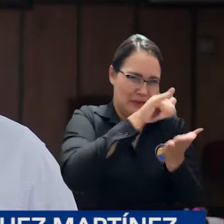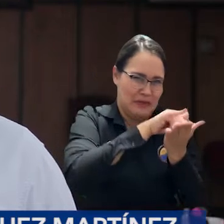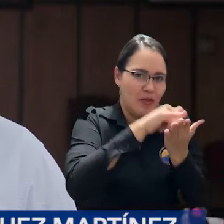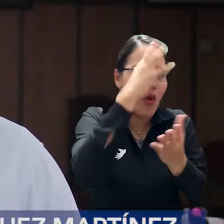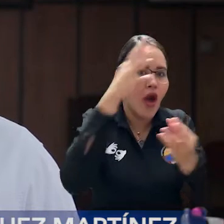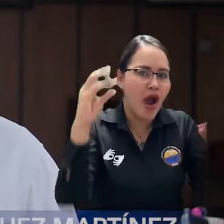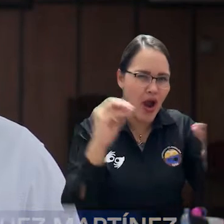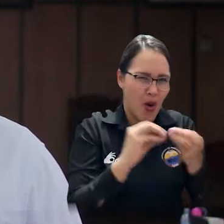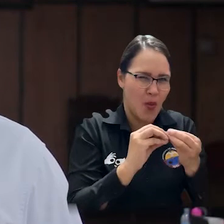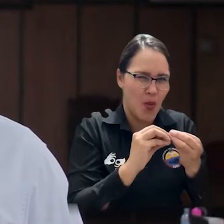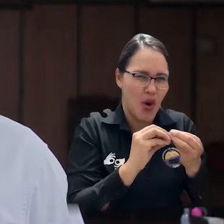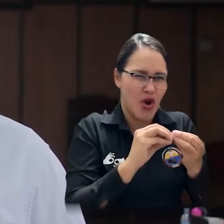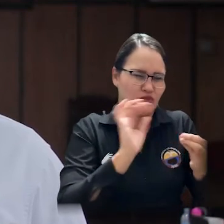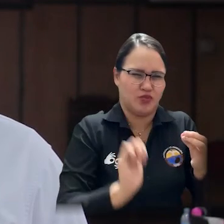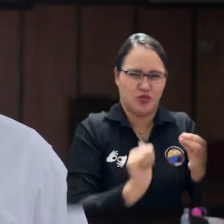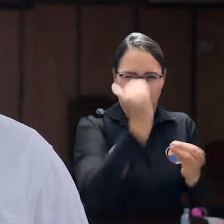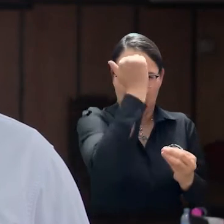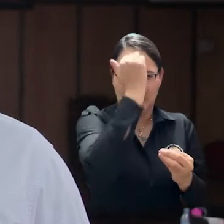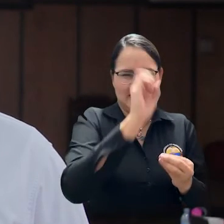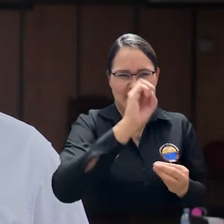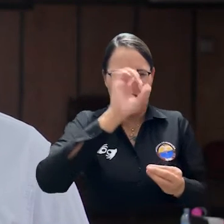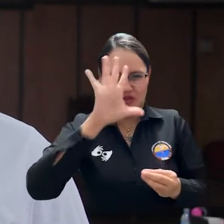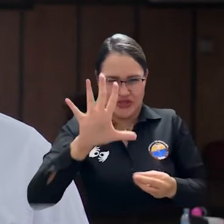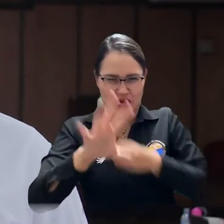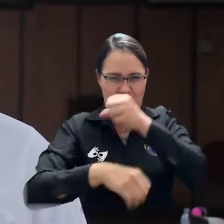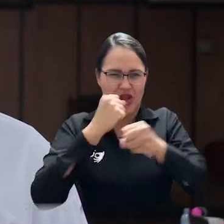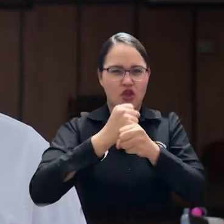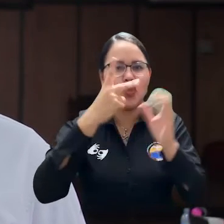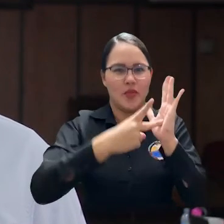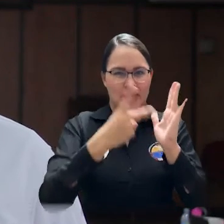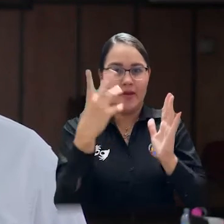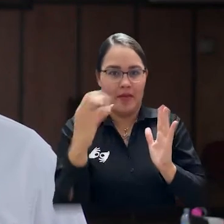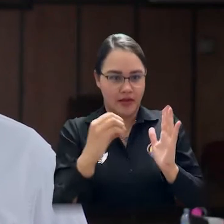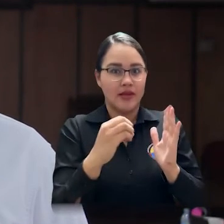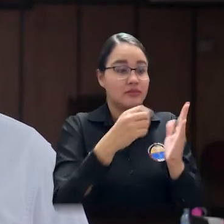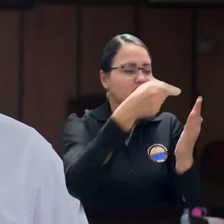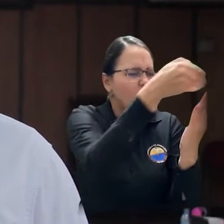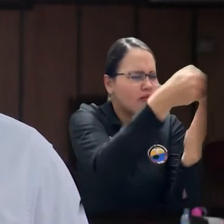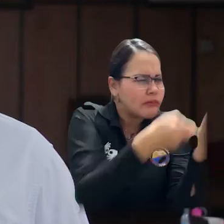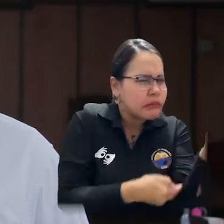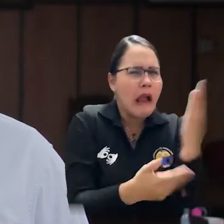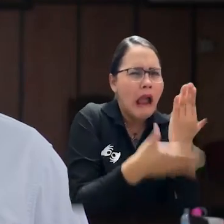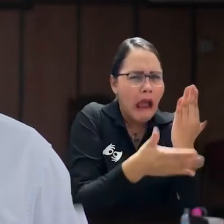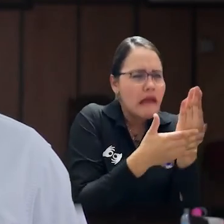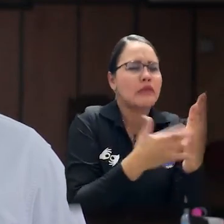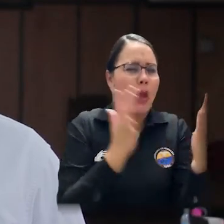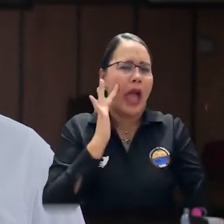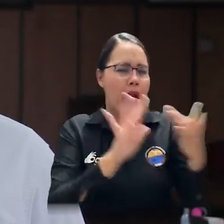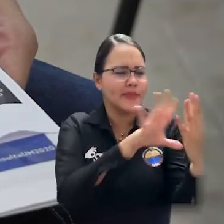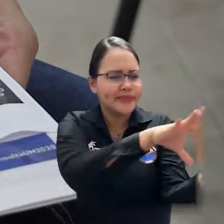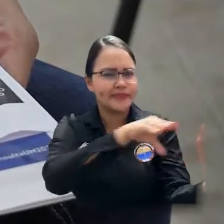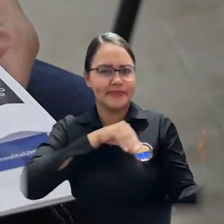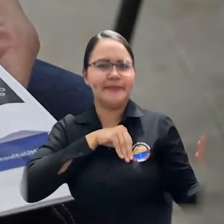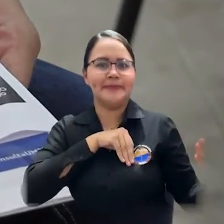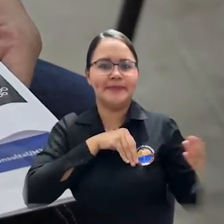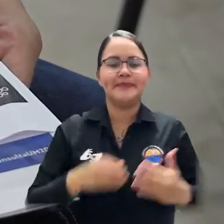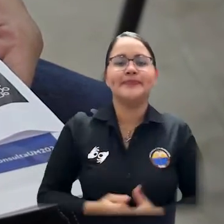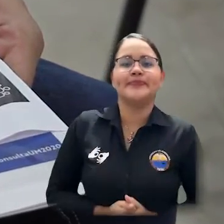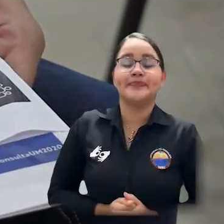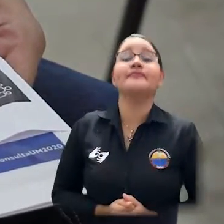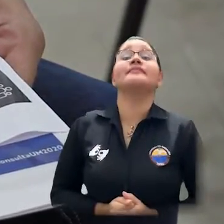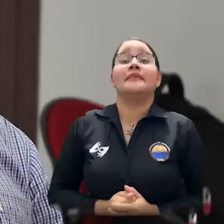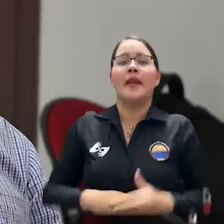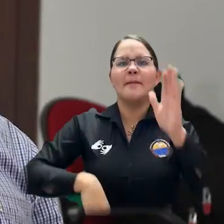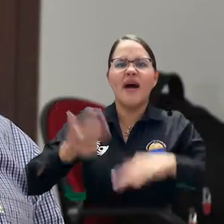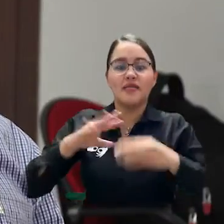que establece todo el proceso de consulta electrónica para rector en el periodo institucional 2020-2024. En representación